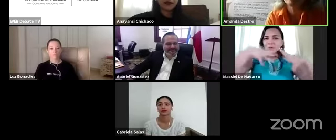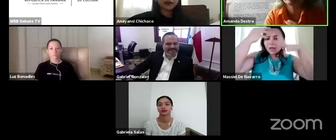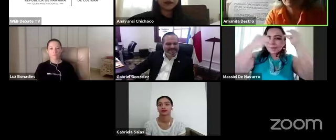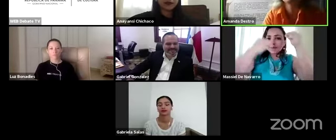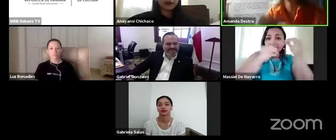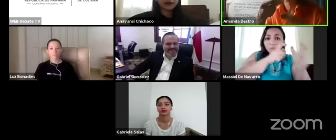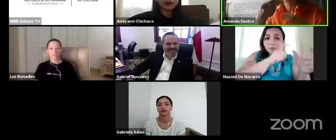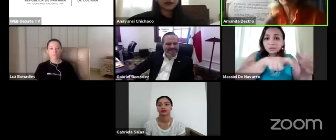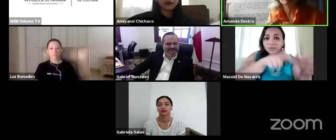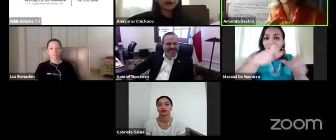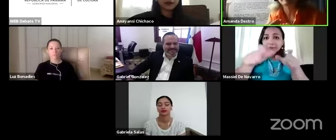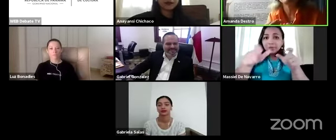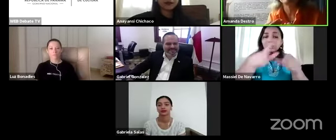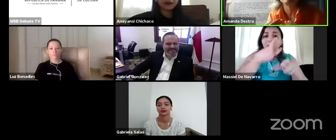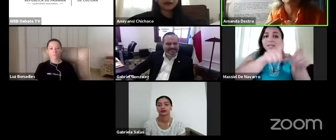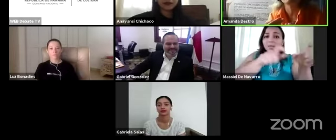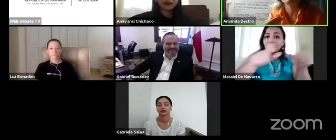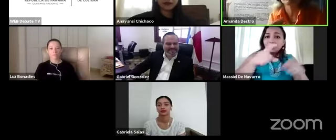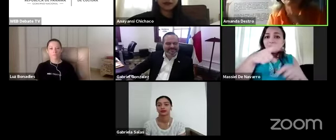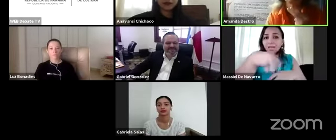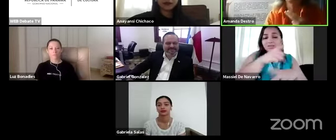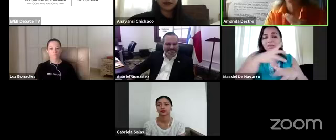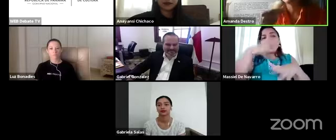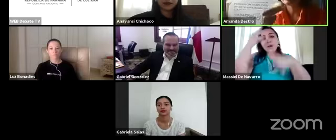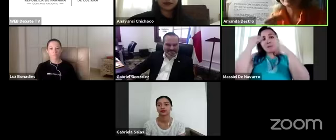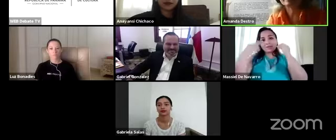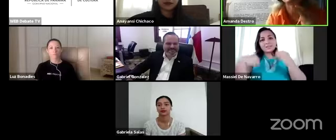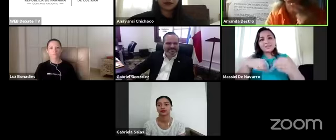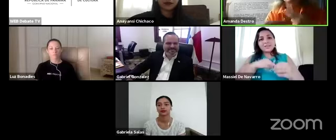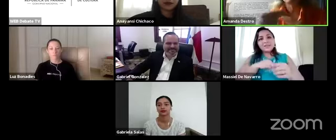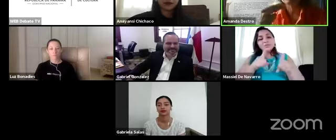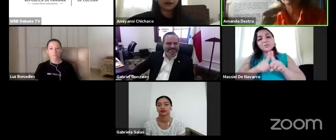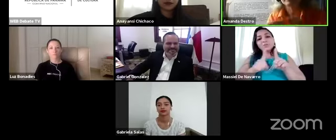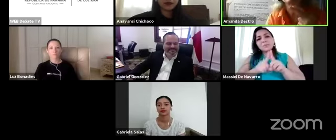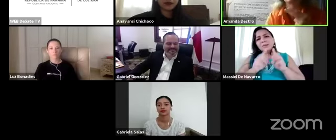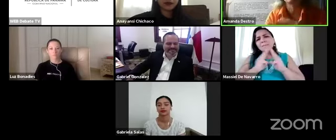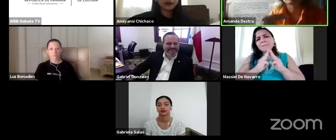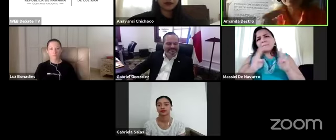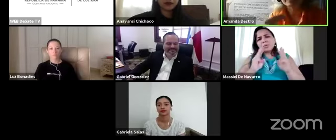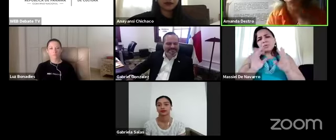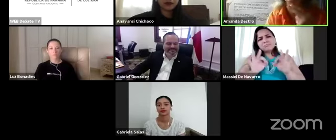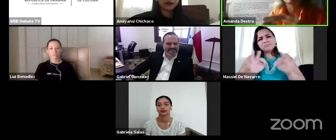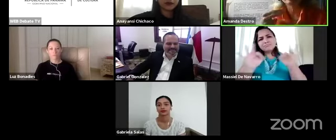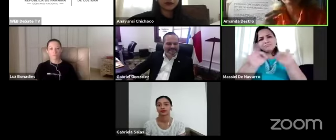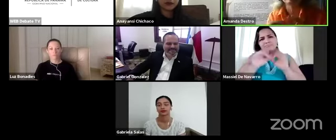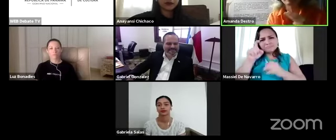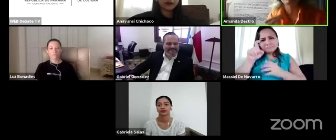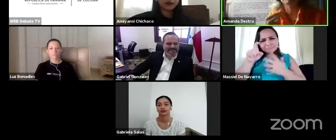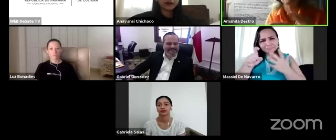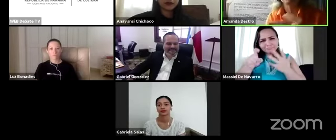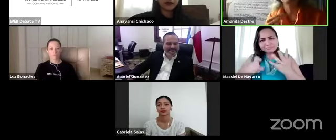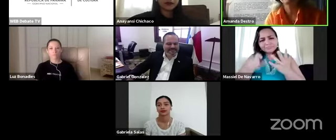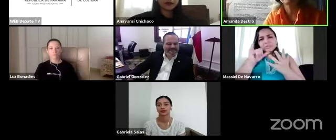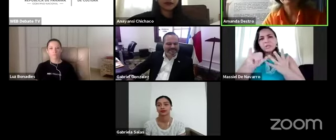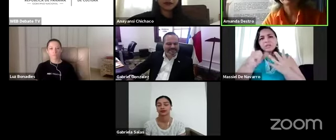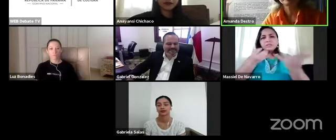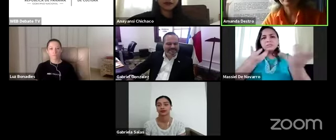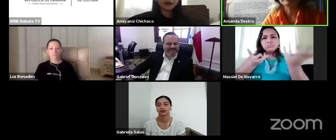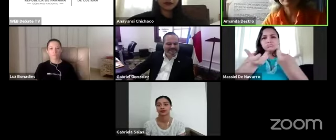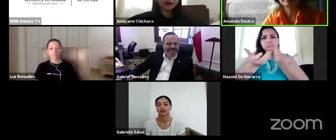y el público aprende de nosotros es necesario este constante intercambio